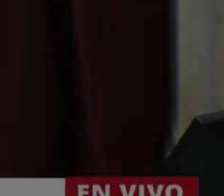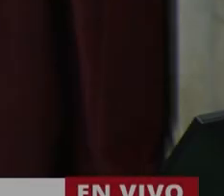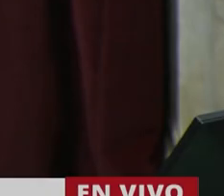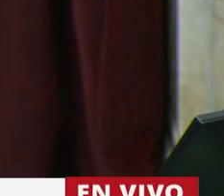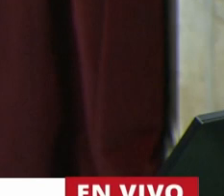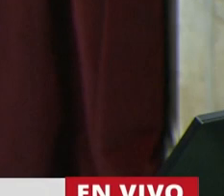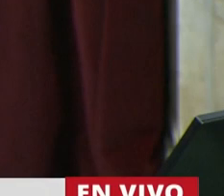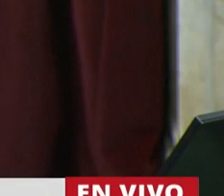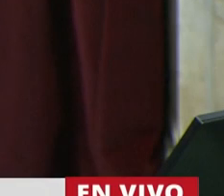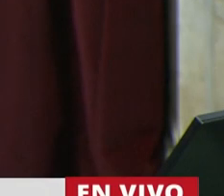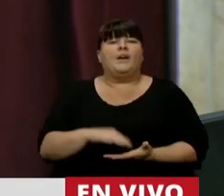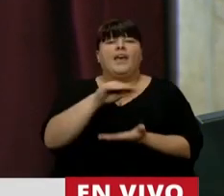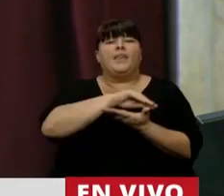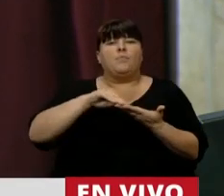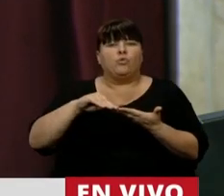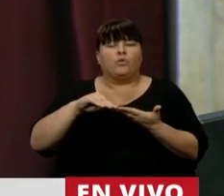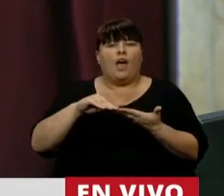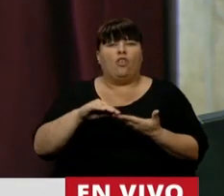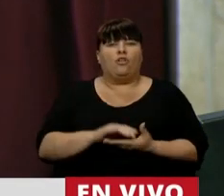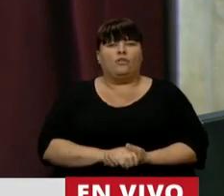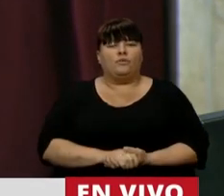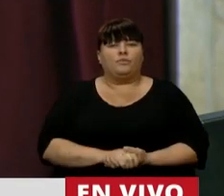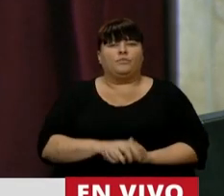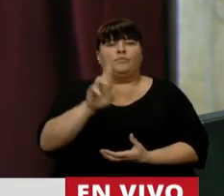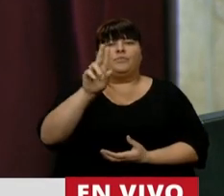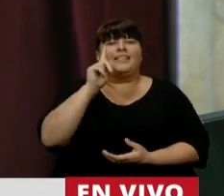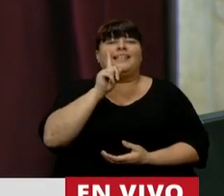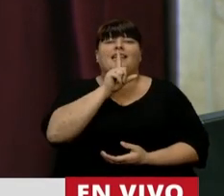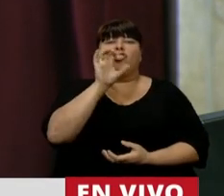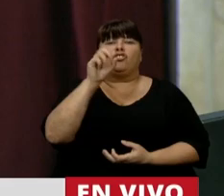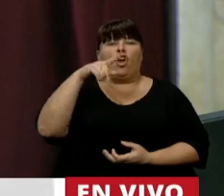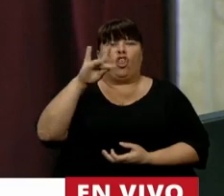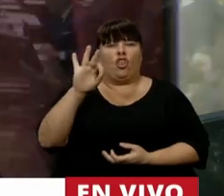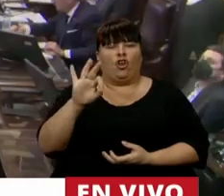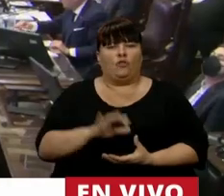Tiene la palabra el diputado Cristian Ritondo.